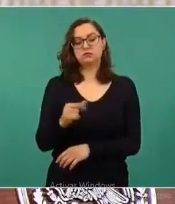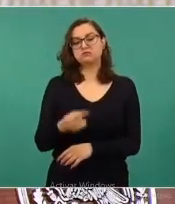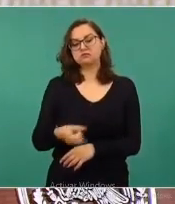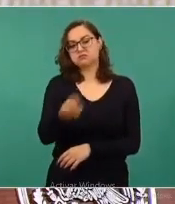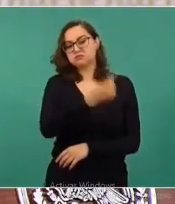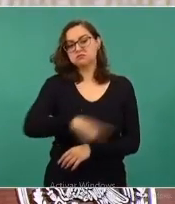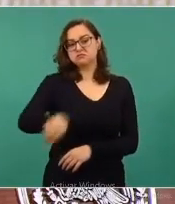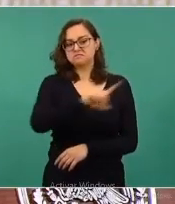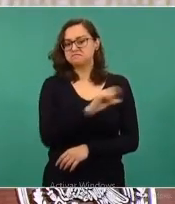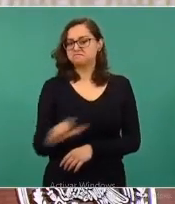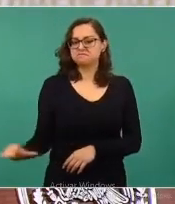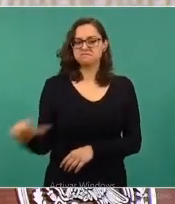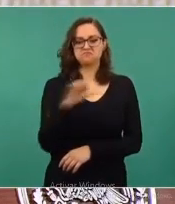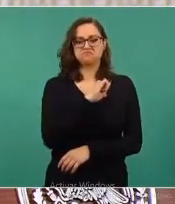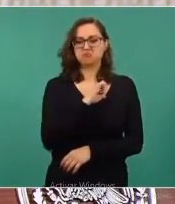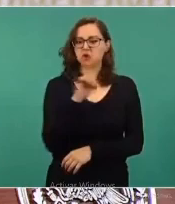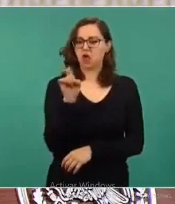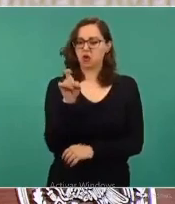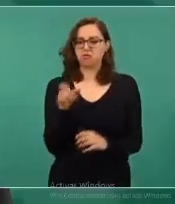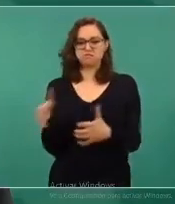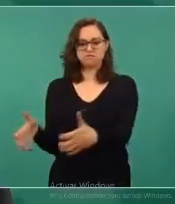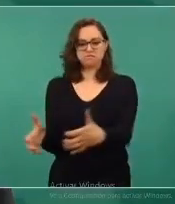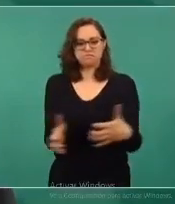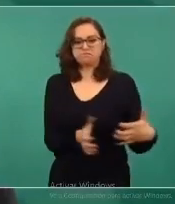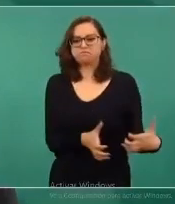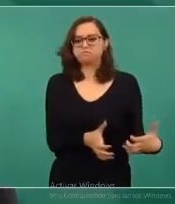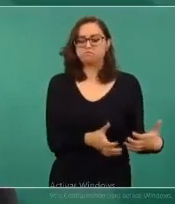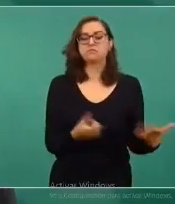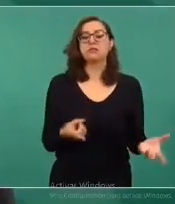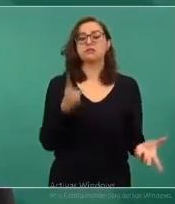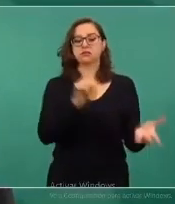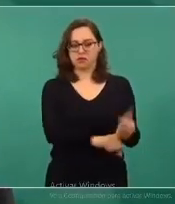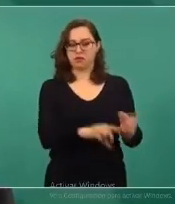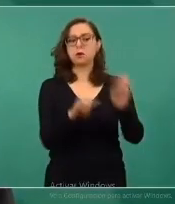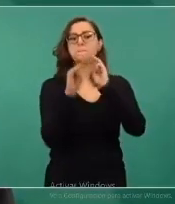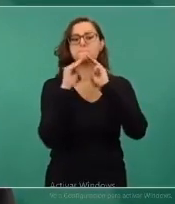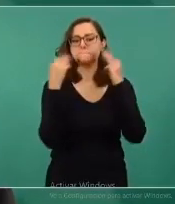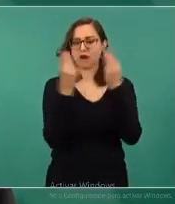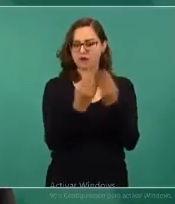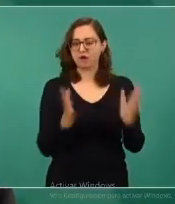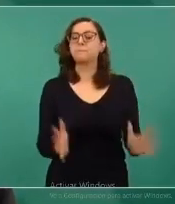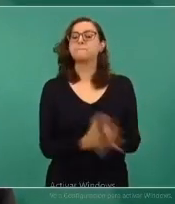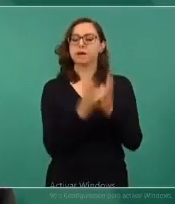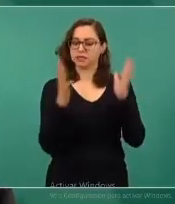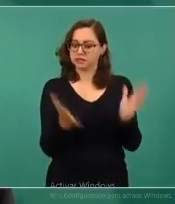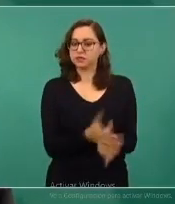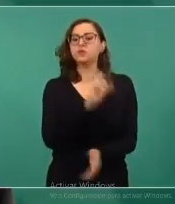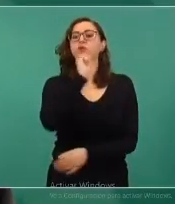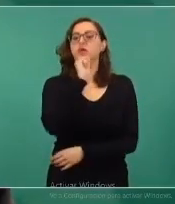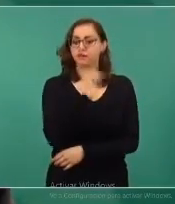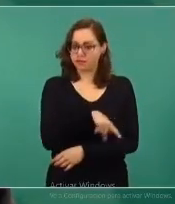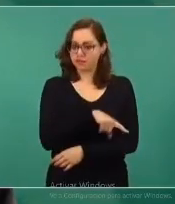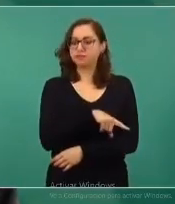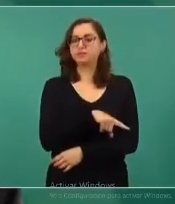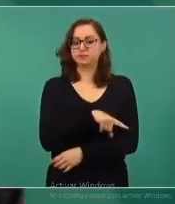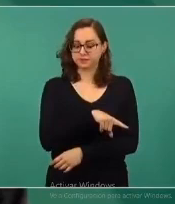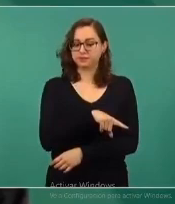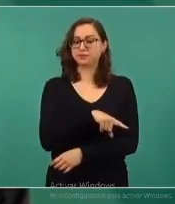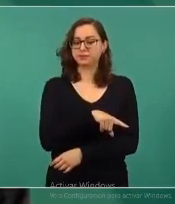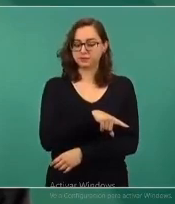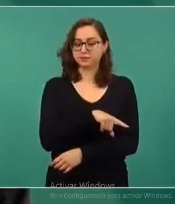y que sí participó también la delincuencia organizada y que